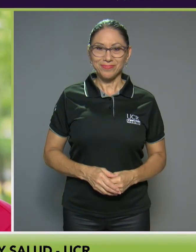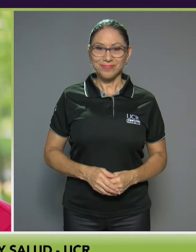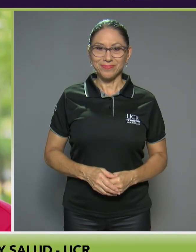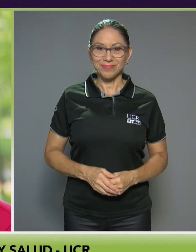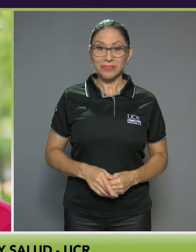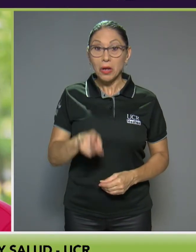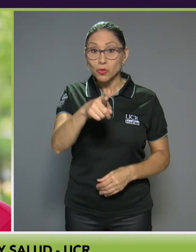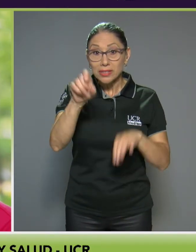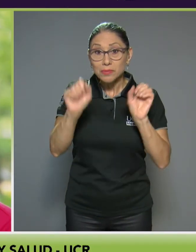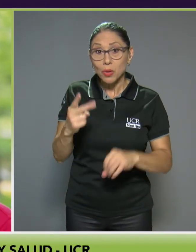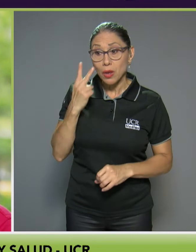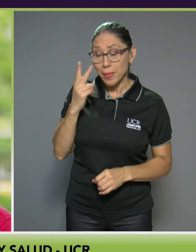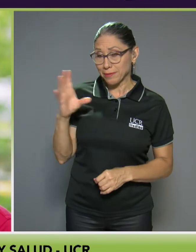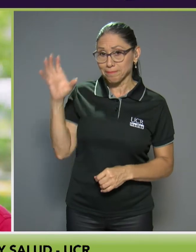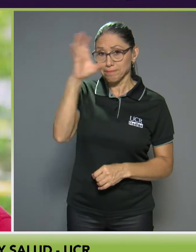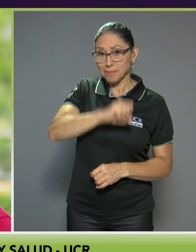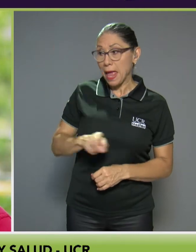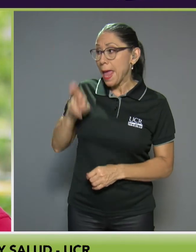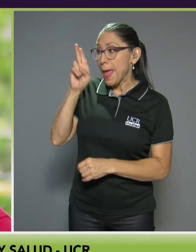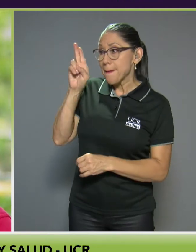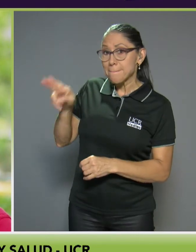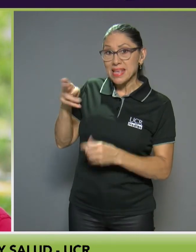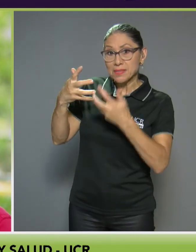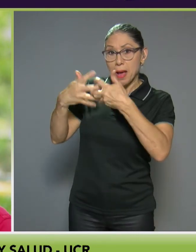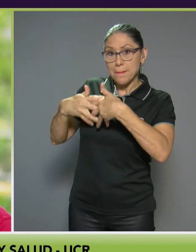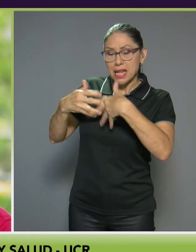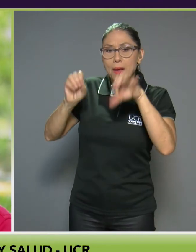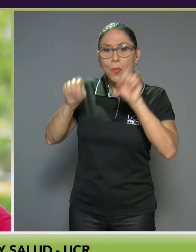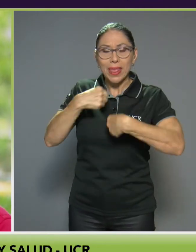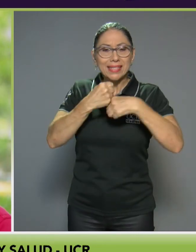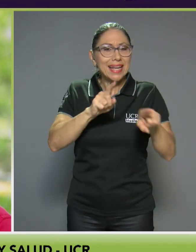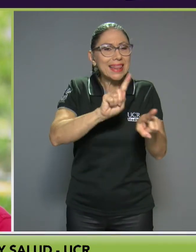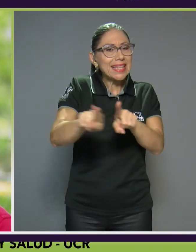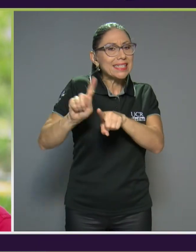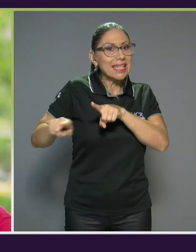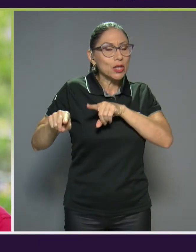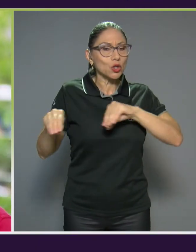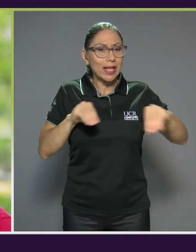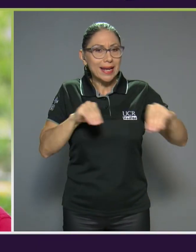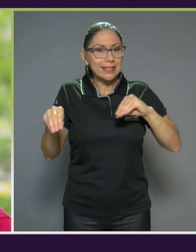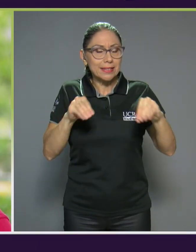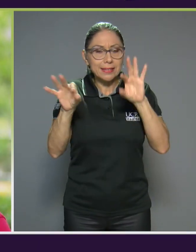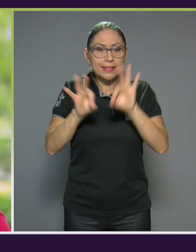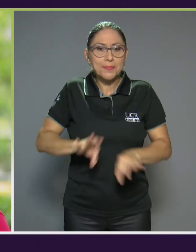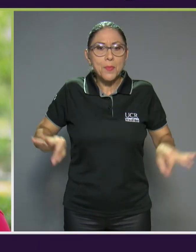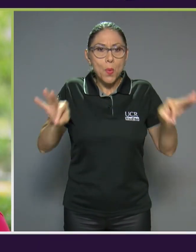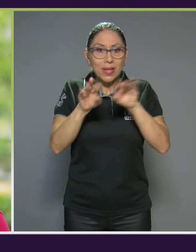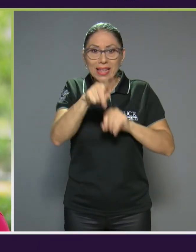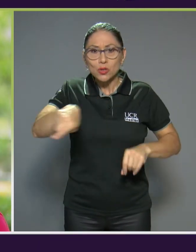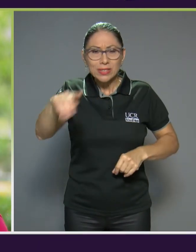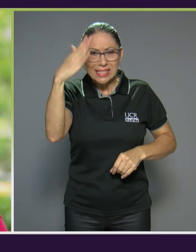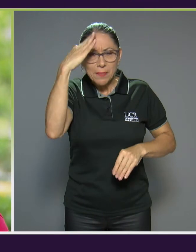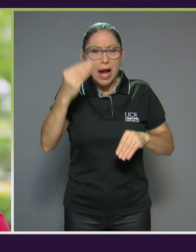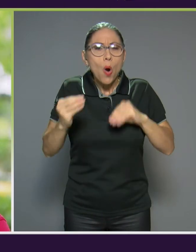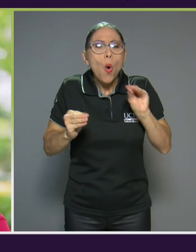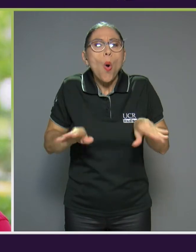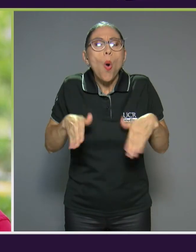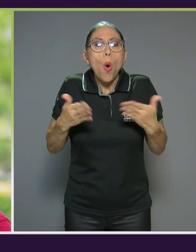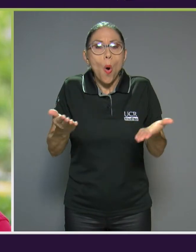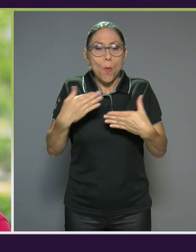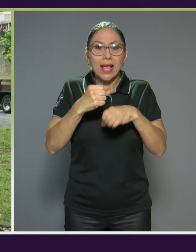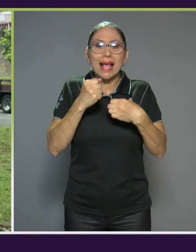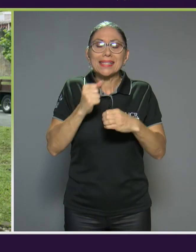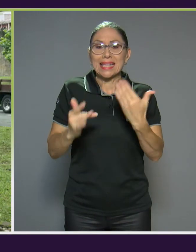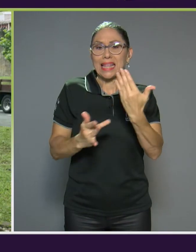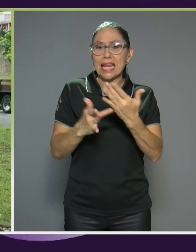Como pudieron ver, en una misma máquina se pueden hacer distintos ejercicios, por lo cual es importante que sepan cómo hacer los ejercicios y usen una buena